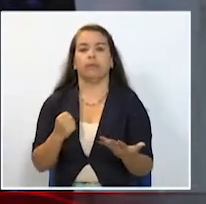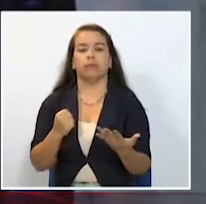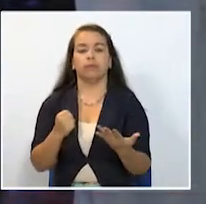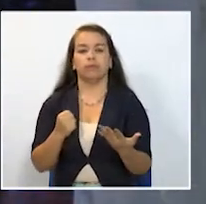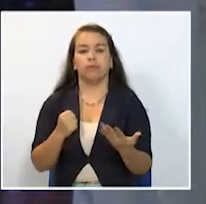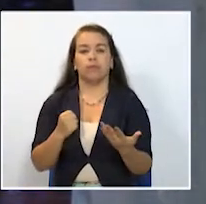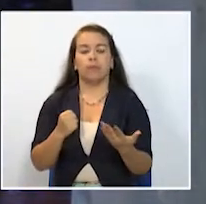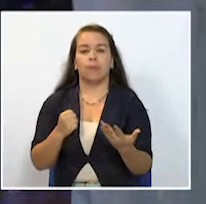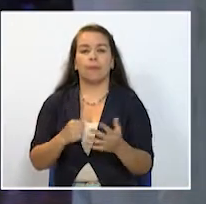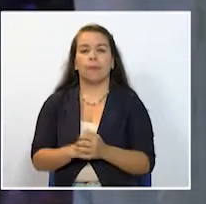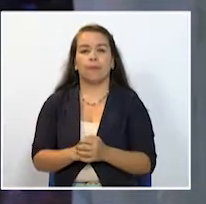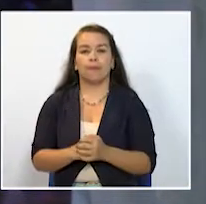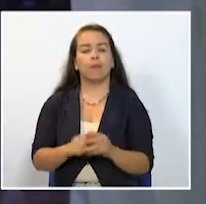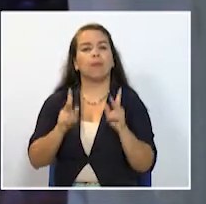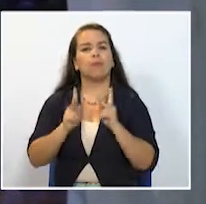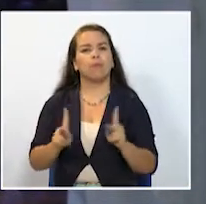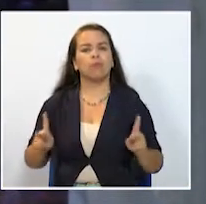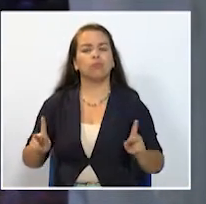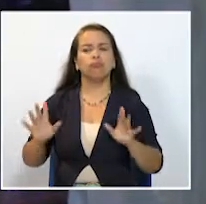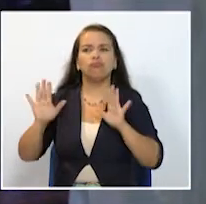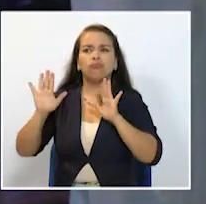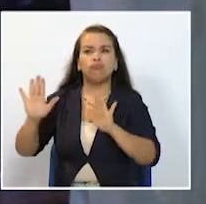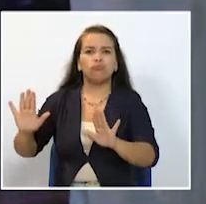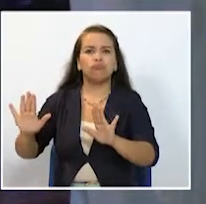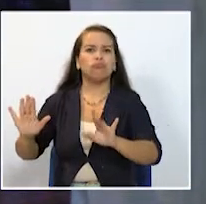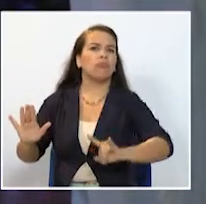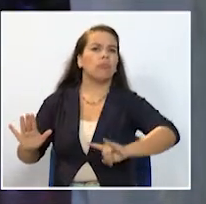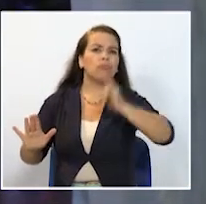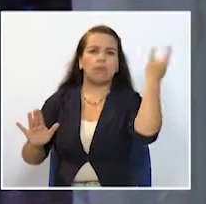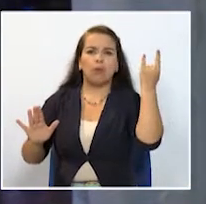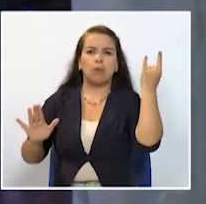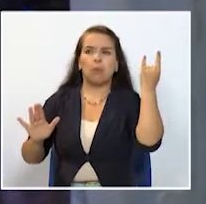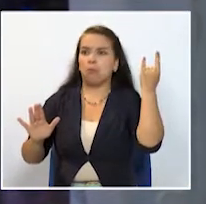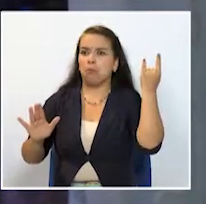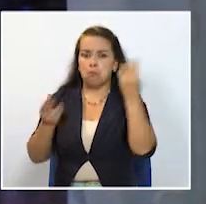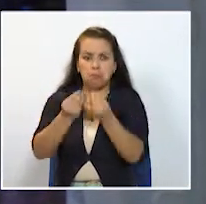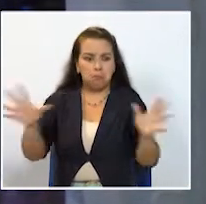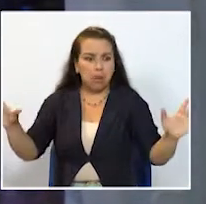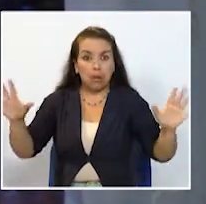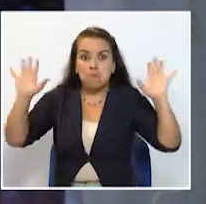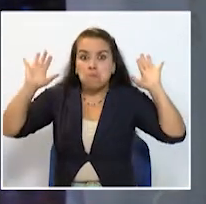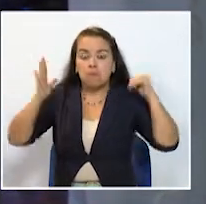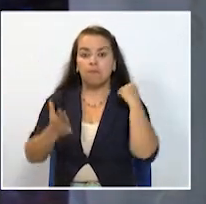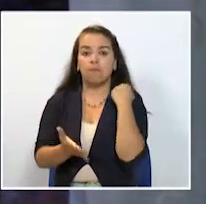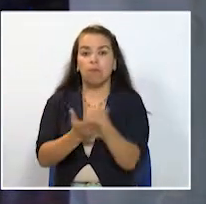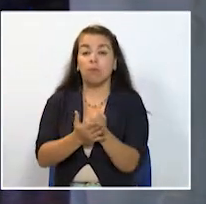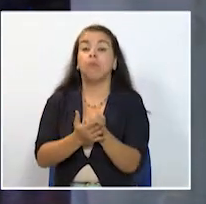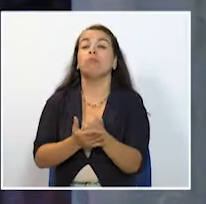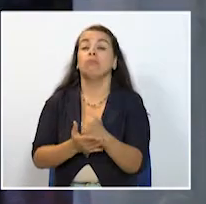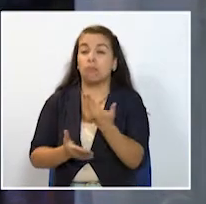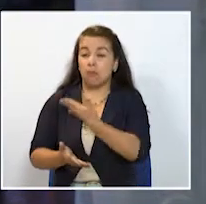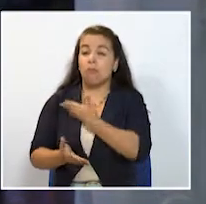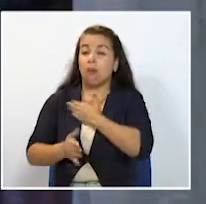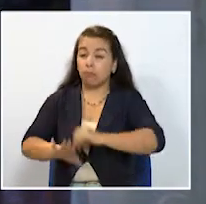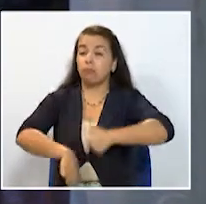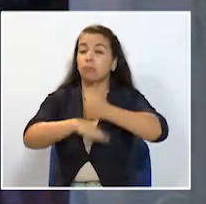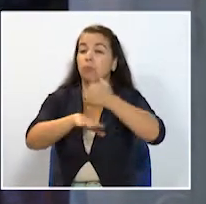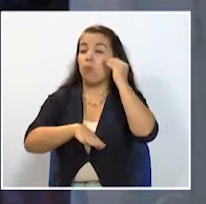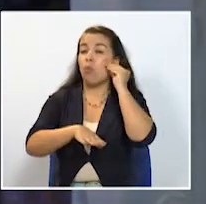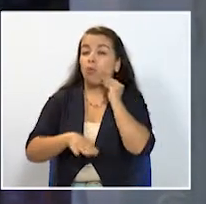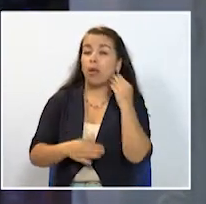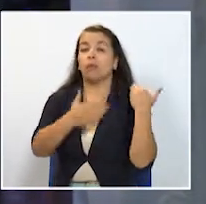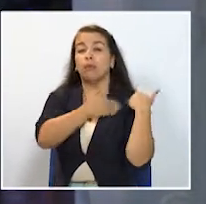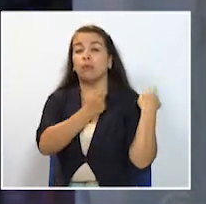personas con desaparición forzada, que hay muchos. Hay personas madres, cabezas de hogar, todavía